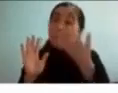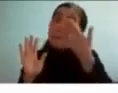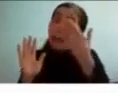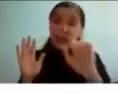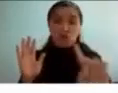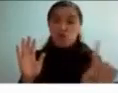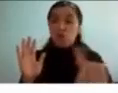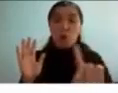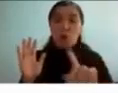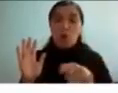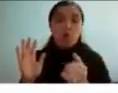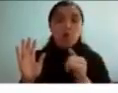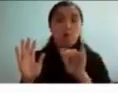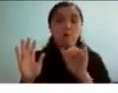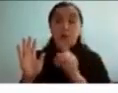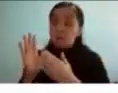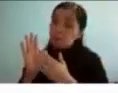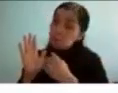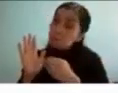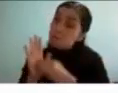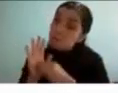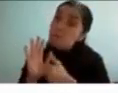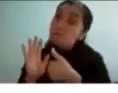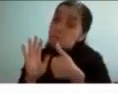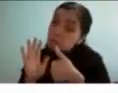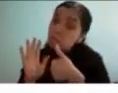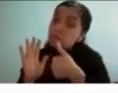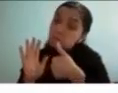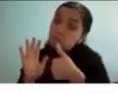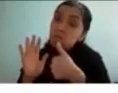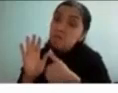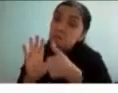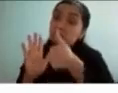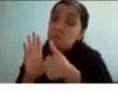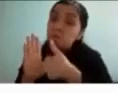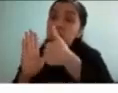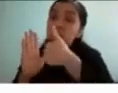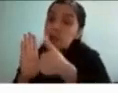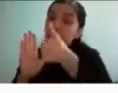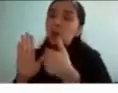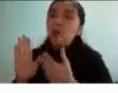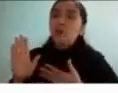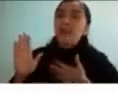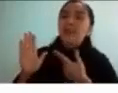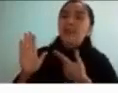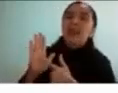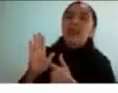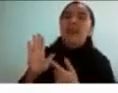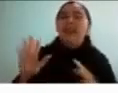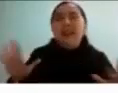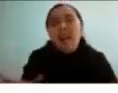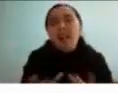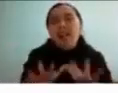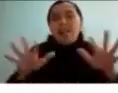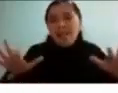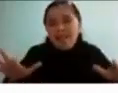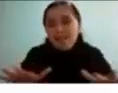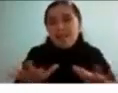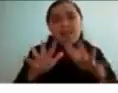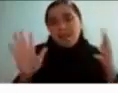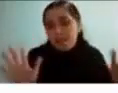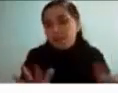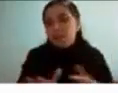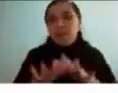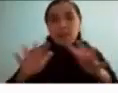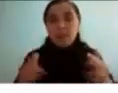totalmente falso me iba bien en el colegio pero yo percibía que tenía que poner un montón de esfuerzo en eso en